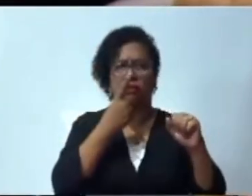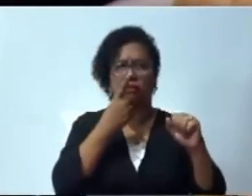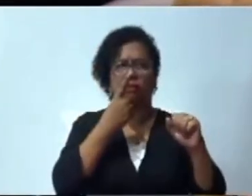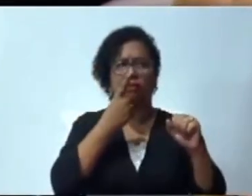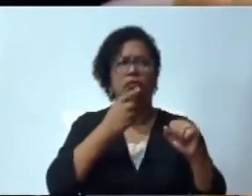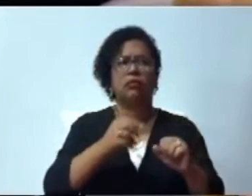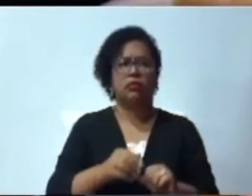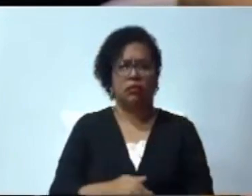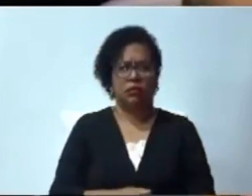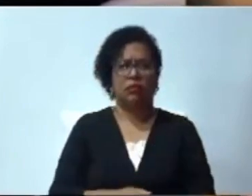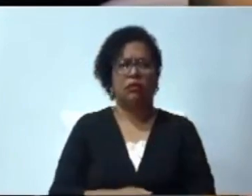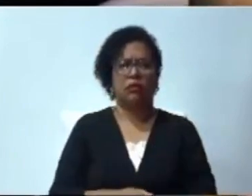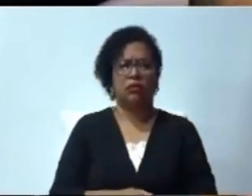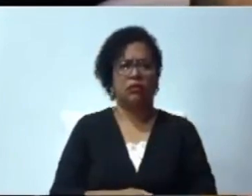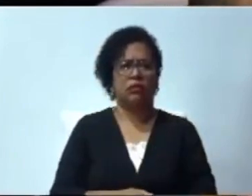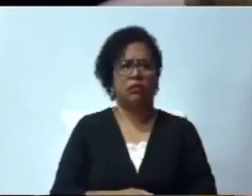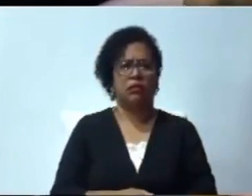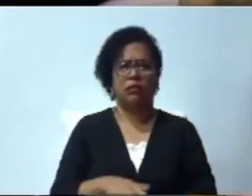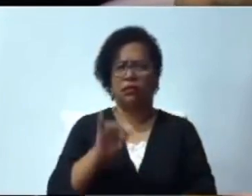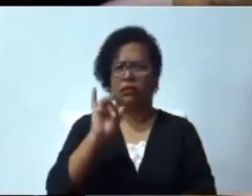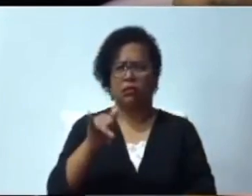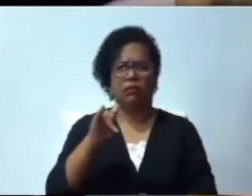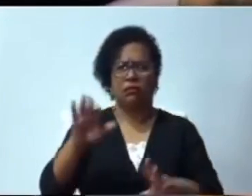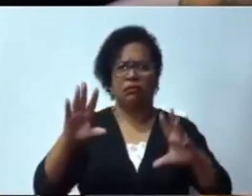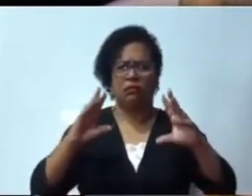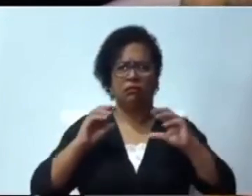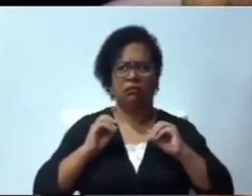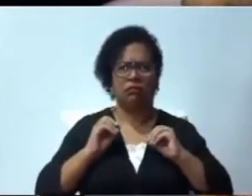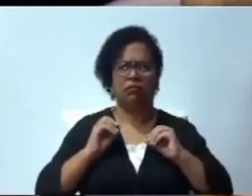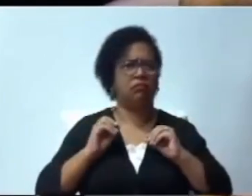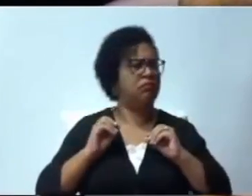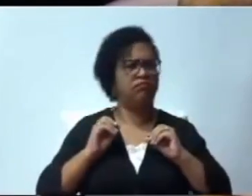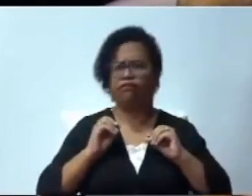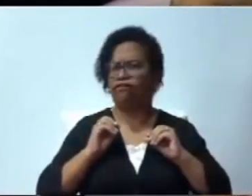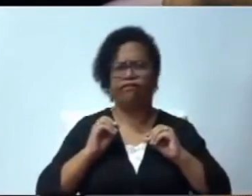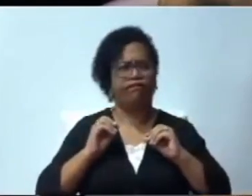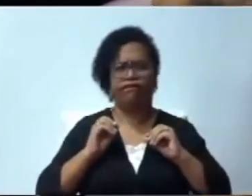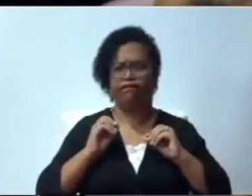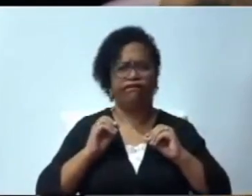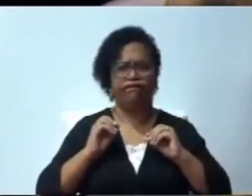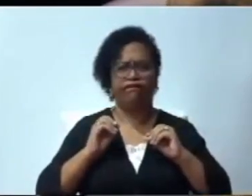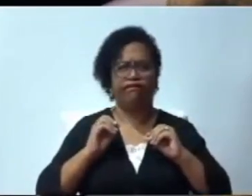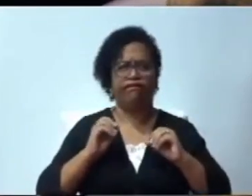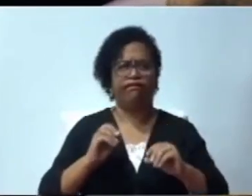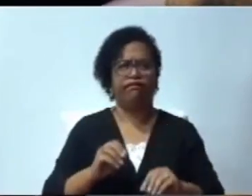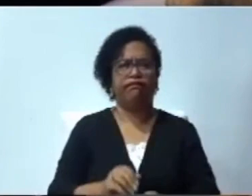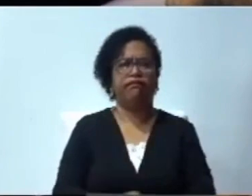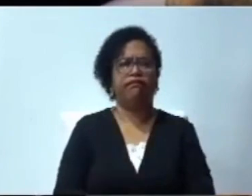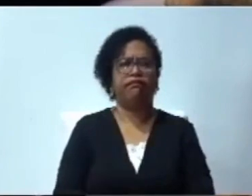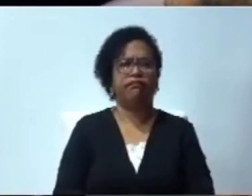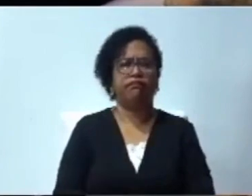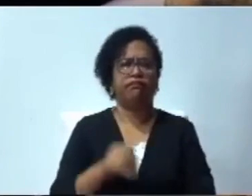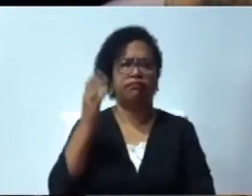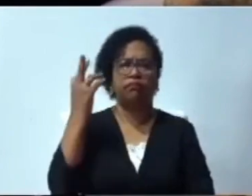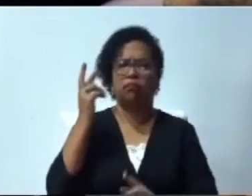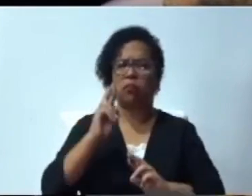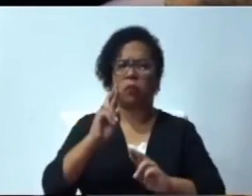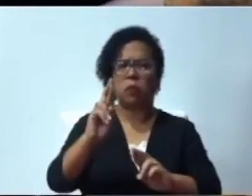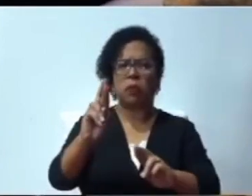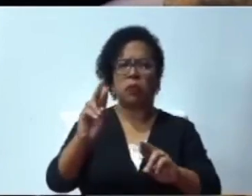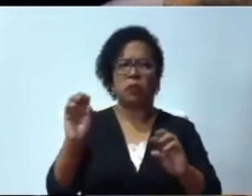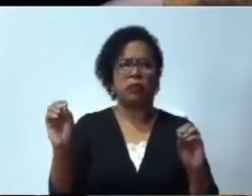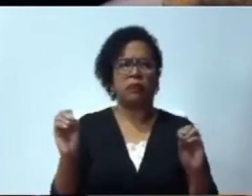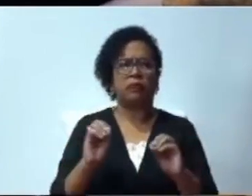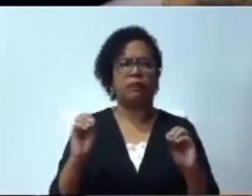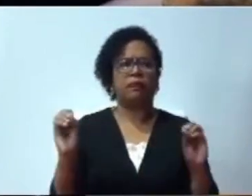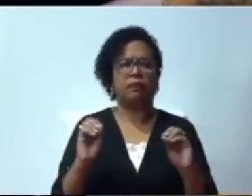que actos como este sea irrepetible en la historia política de la República Dominicana. Pero al condenar